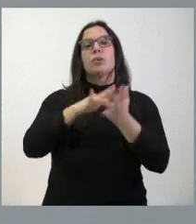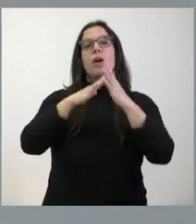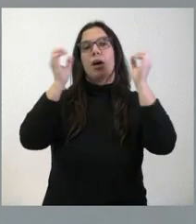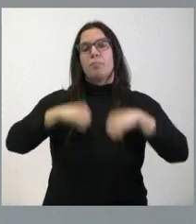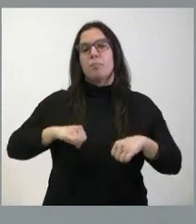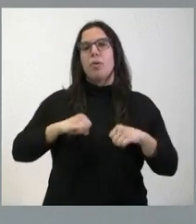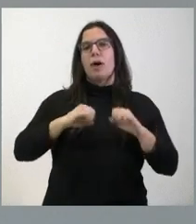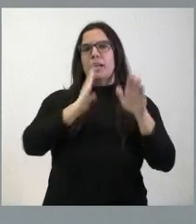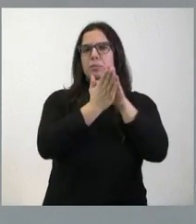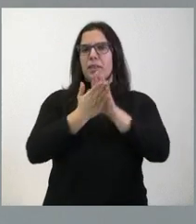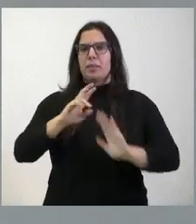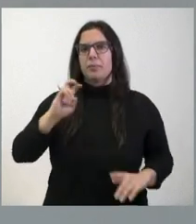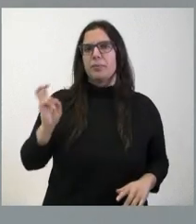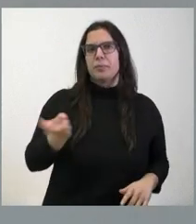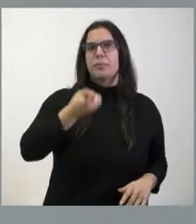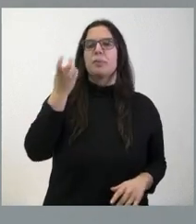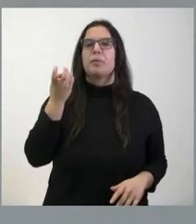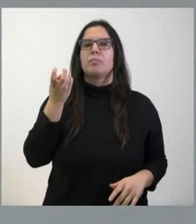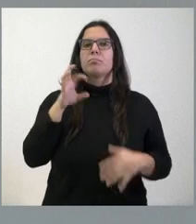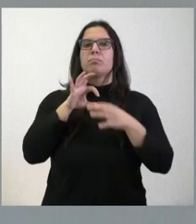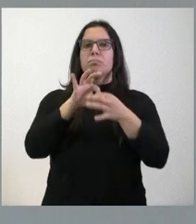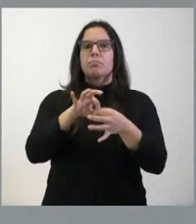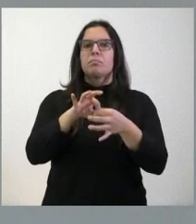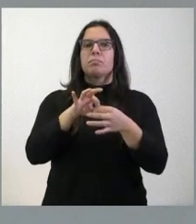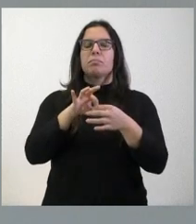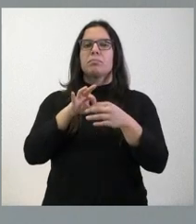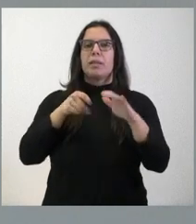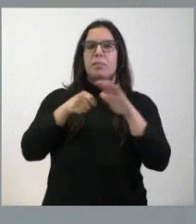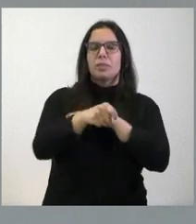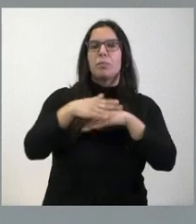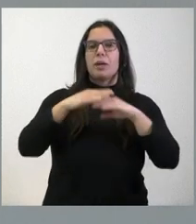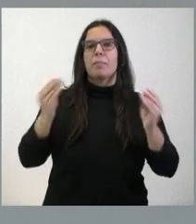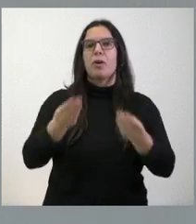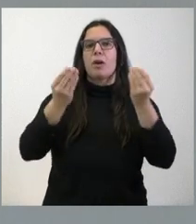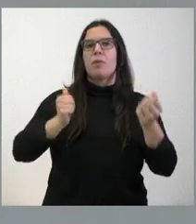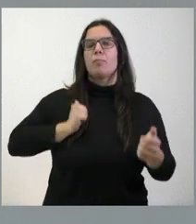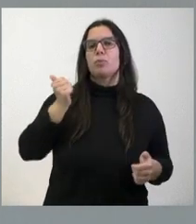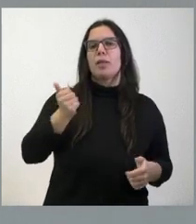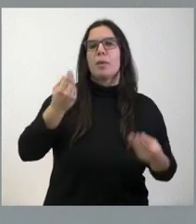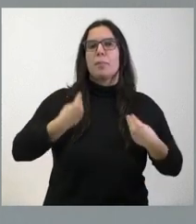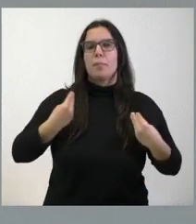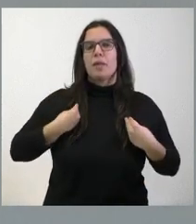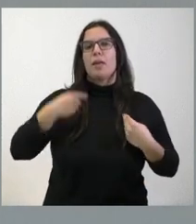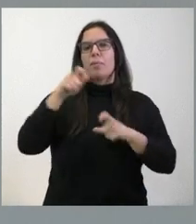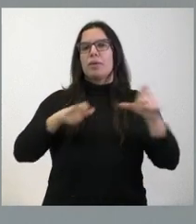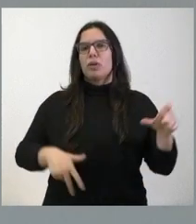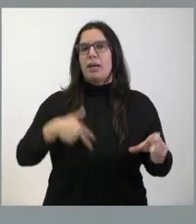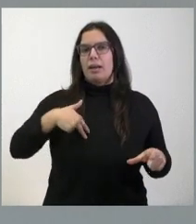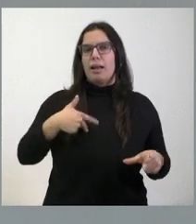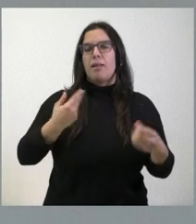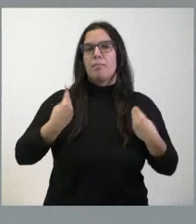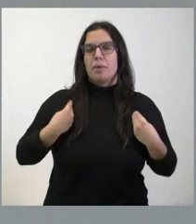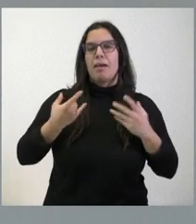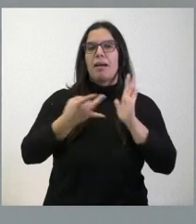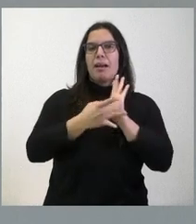buen número de expedientes que tienen que ver con la inversión, con la mejora de las posibilidades de vida del conjunto de los ciudadanos, con la calidad